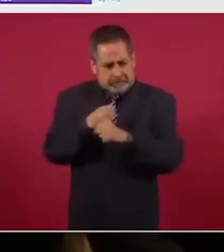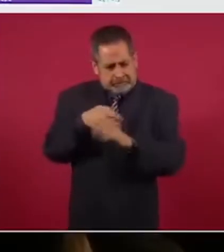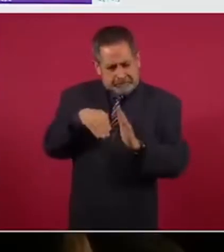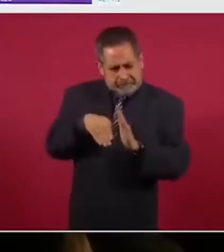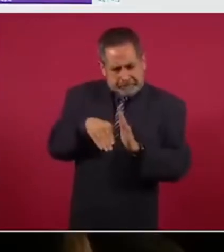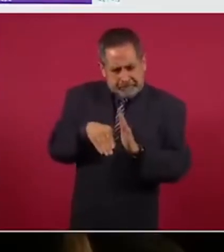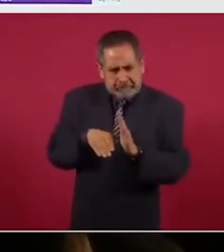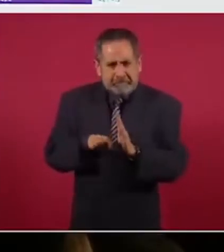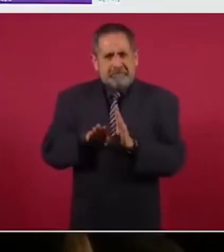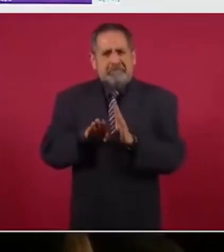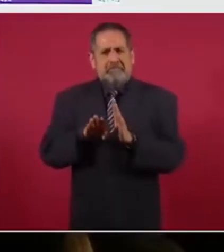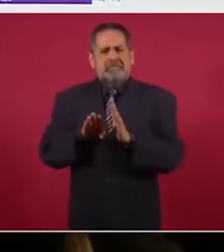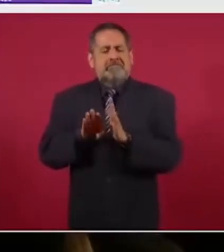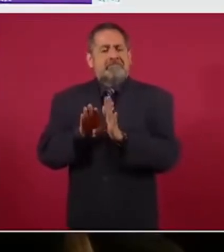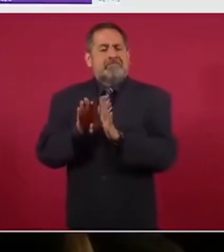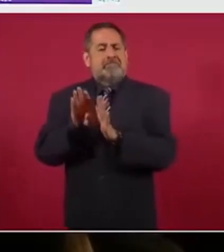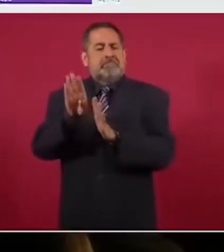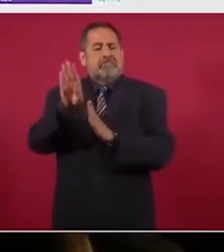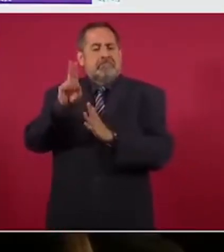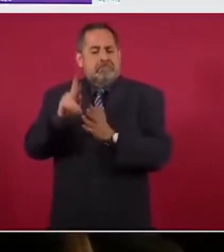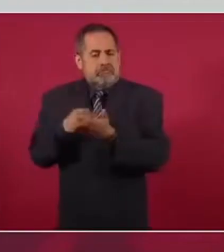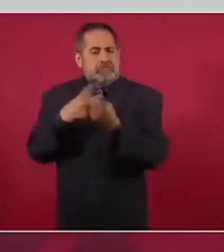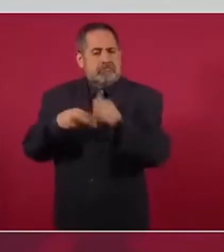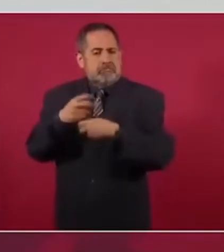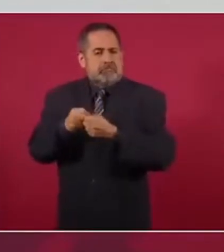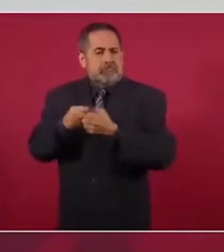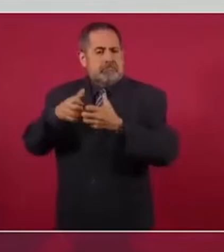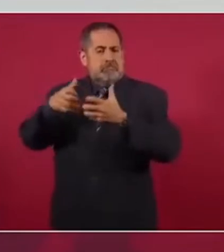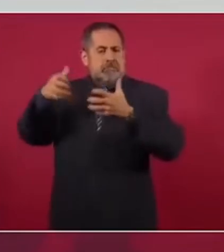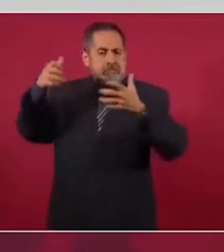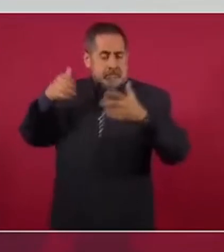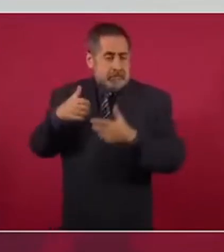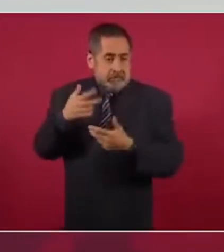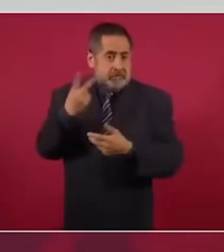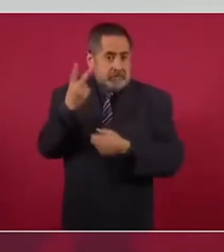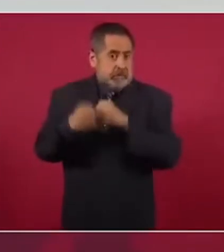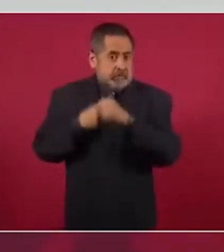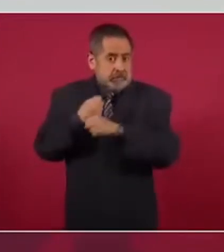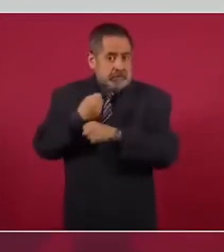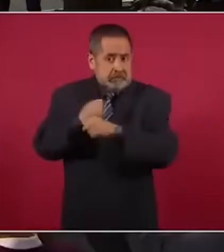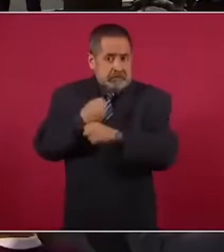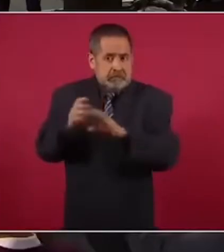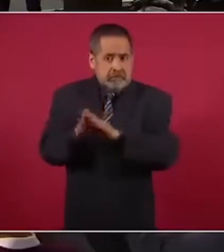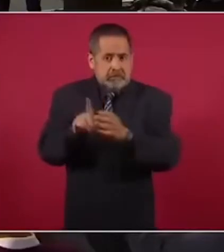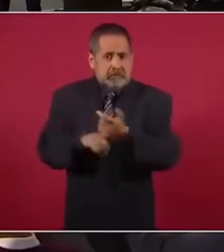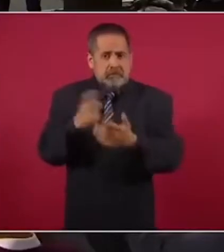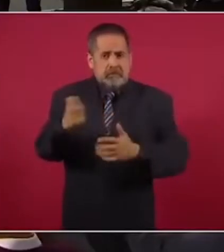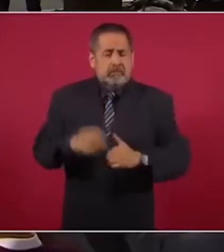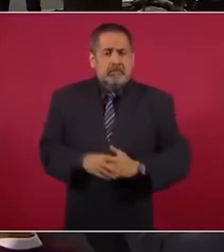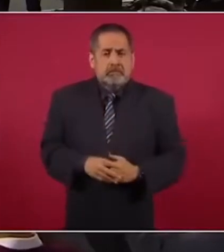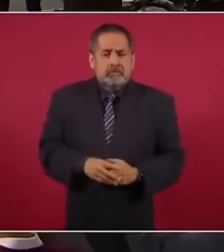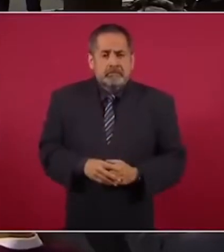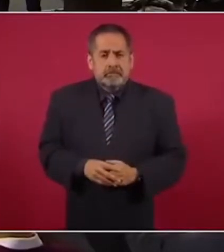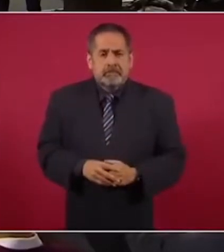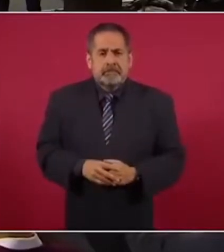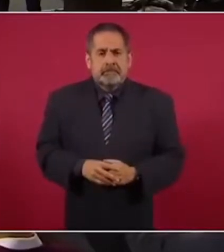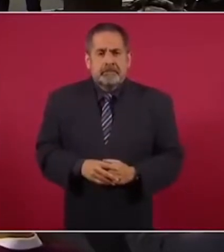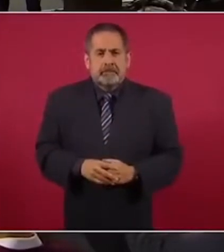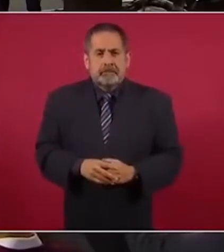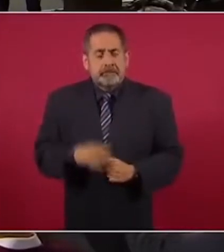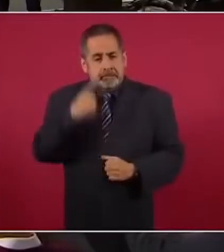la caída para empezar a crecer de nuevo. Pues es lo mismo, si tú tienes una tendencia